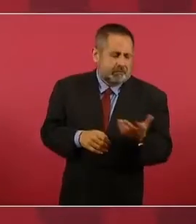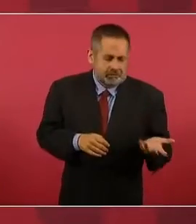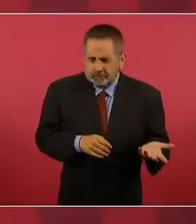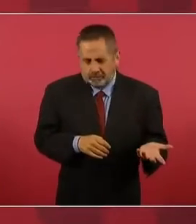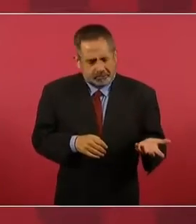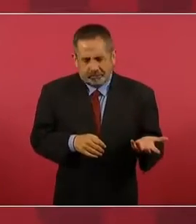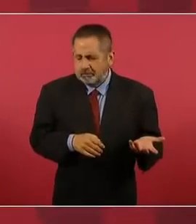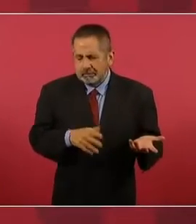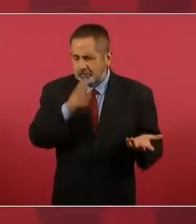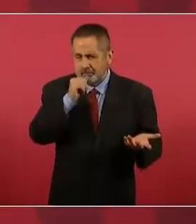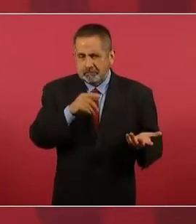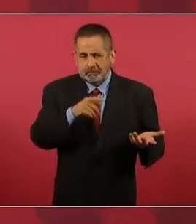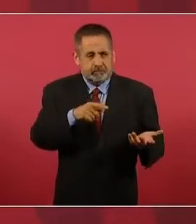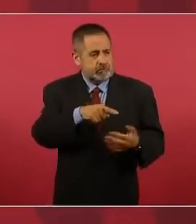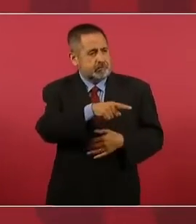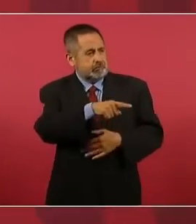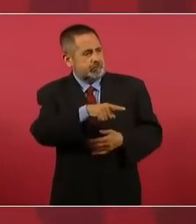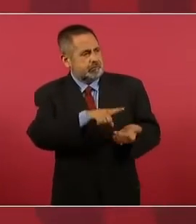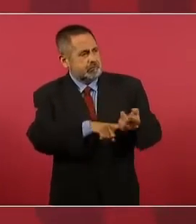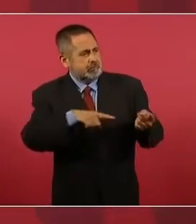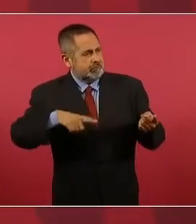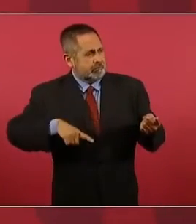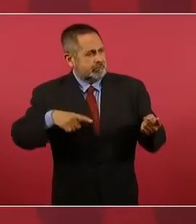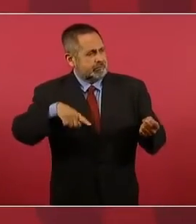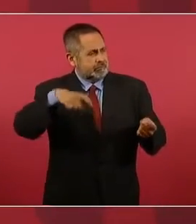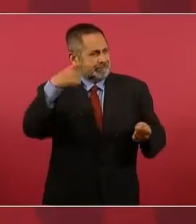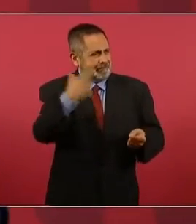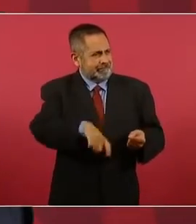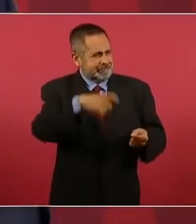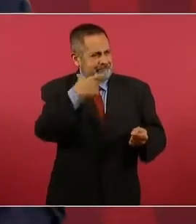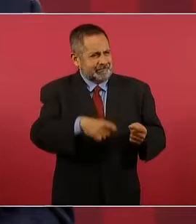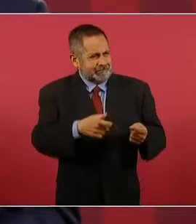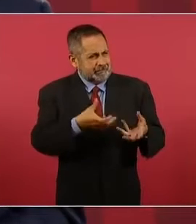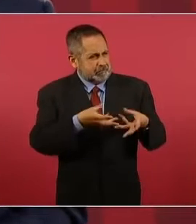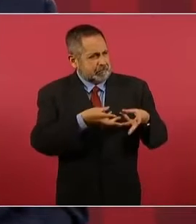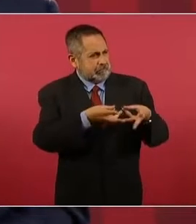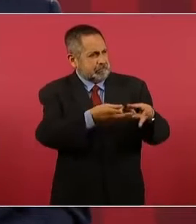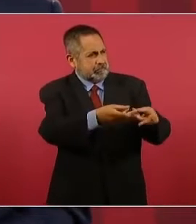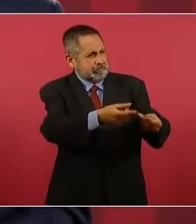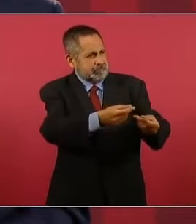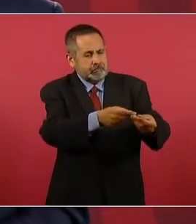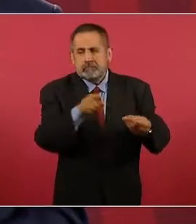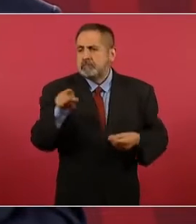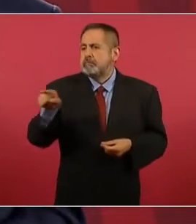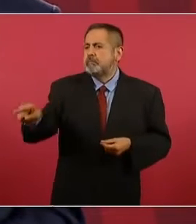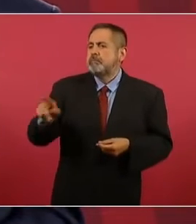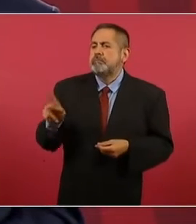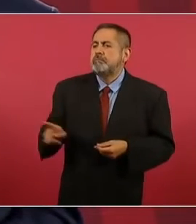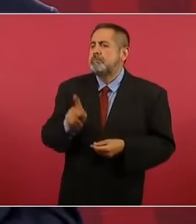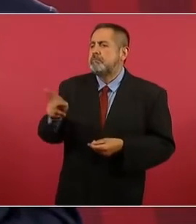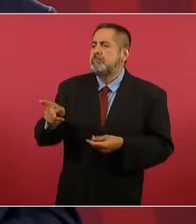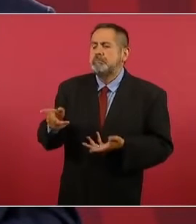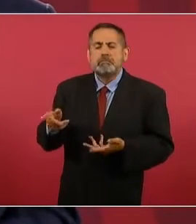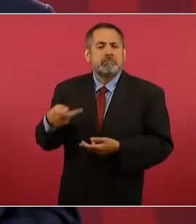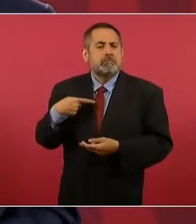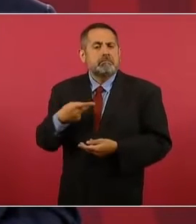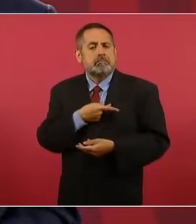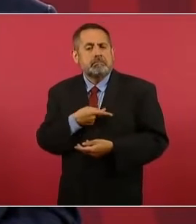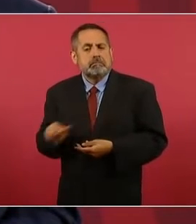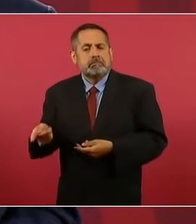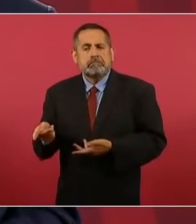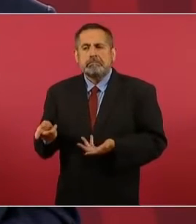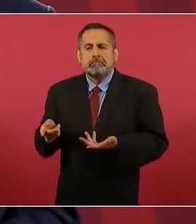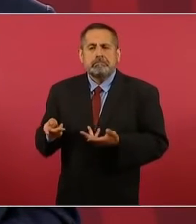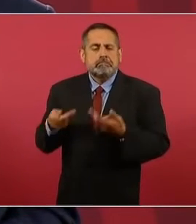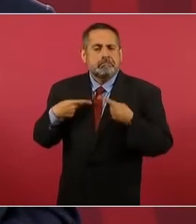puede haber gobierno rico, instituciones ricas con pueblo pobre, eso es